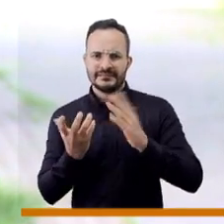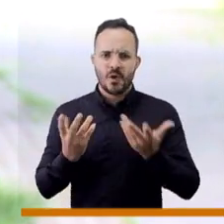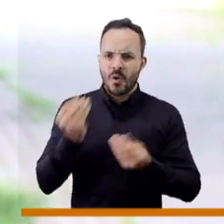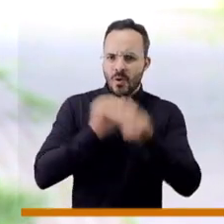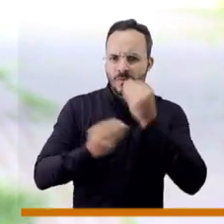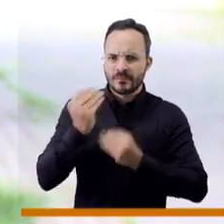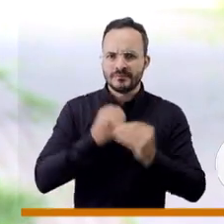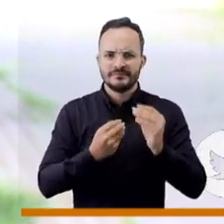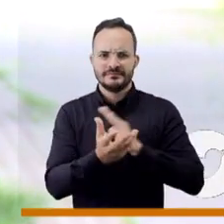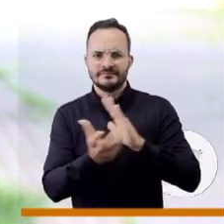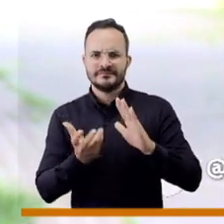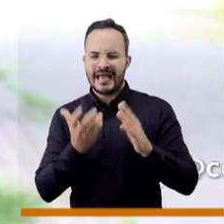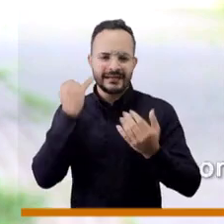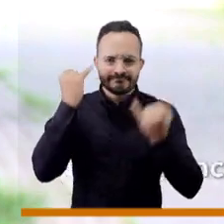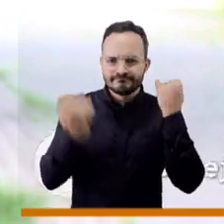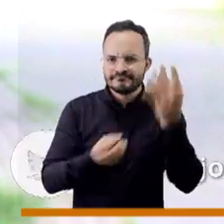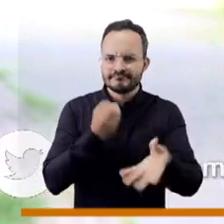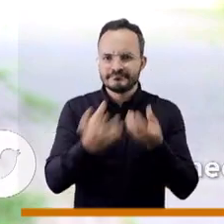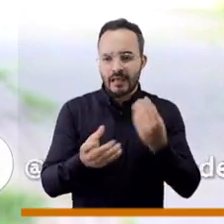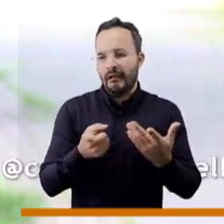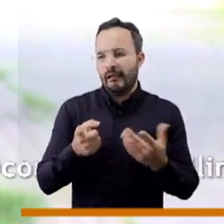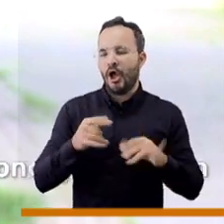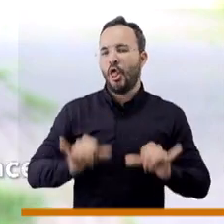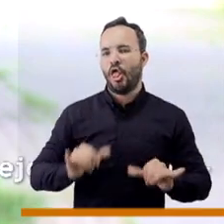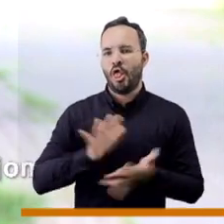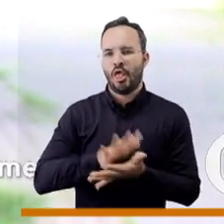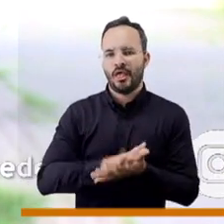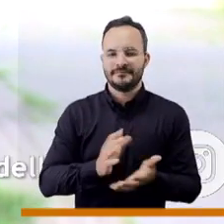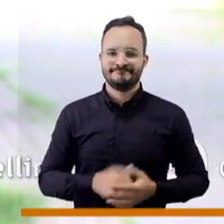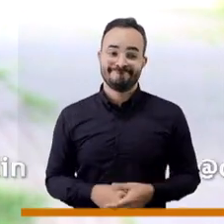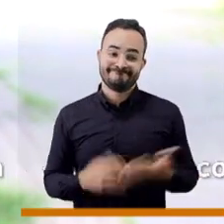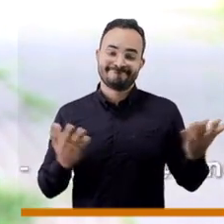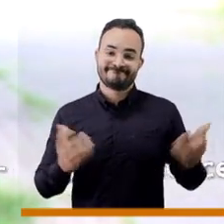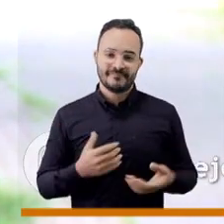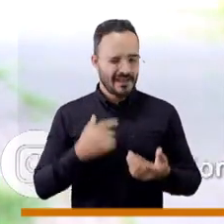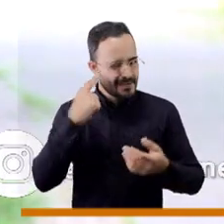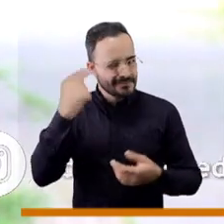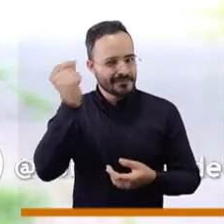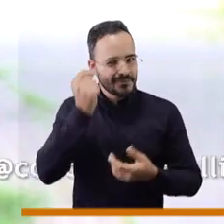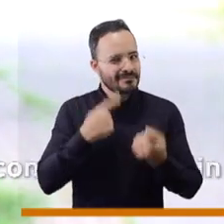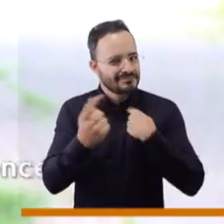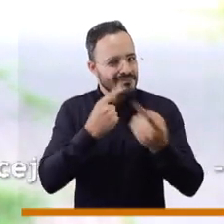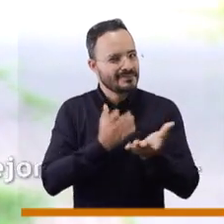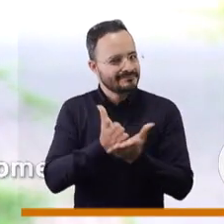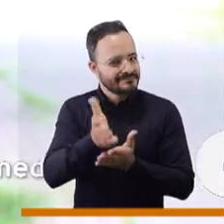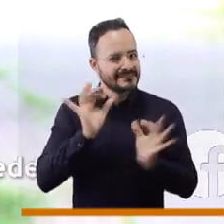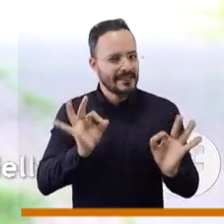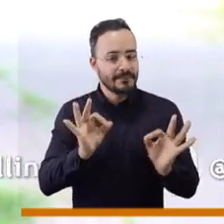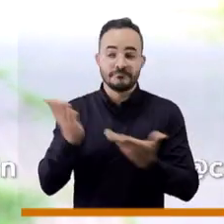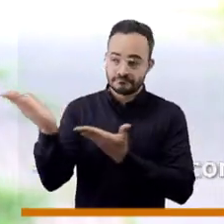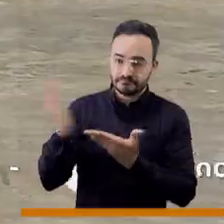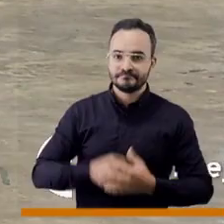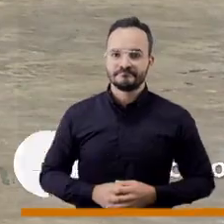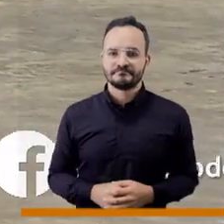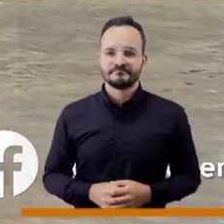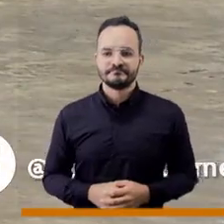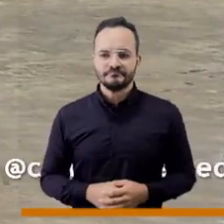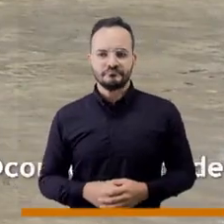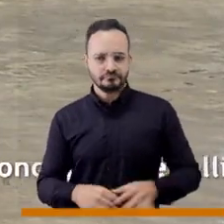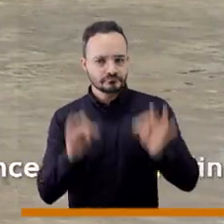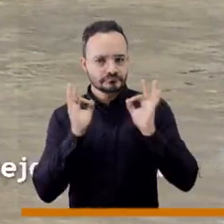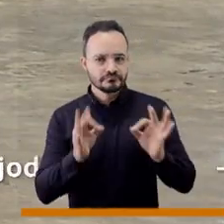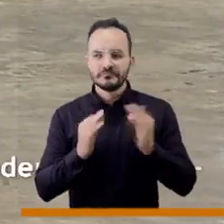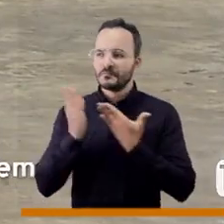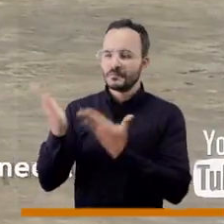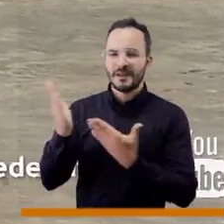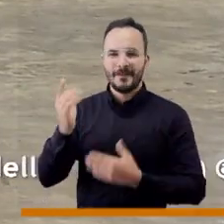misericordia incrementa este fenómeno. Recuerden que estamos en un diálogo constante con ustedes y sigan con Katherine. Voy a empezar aquí